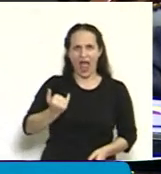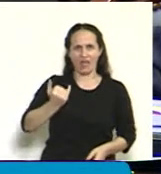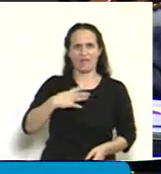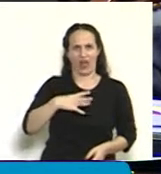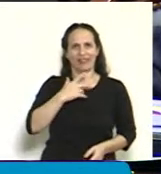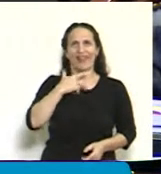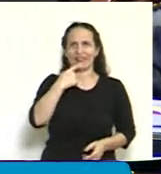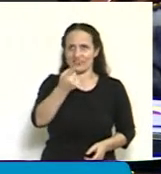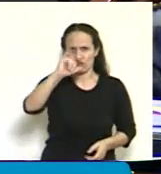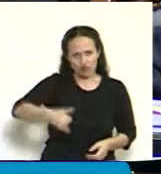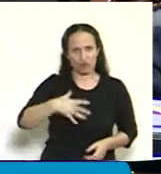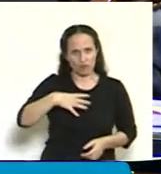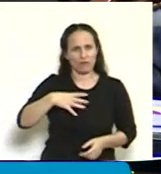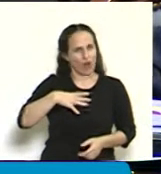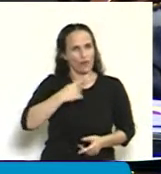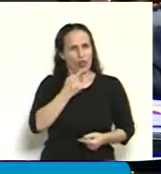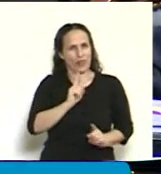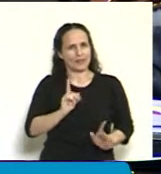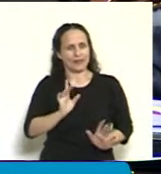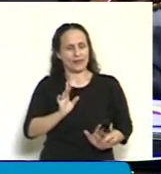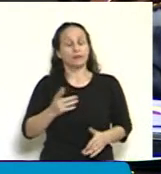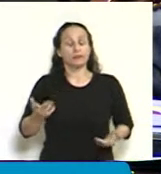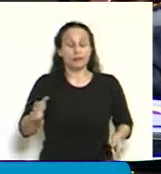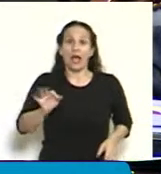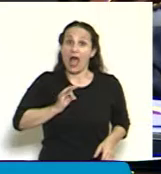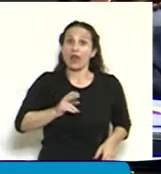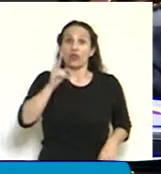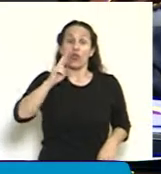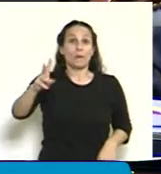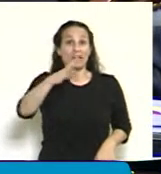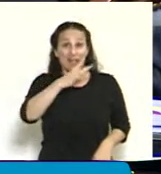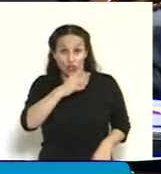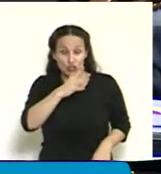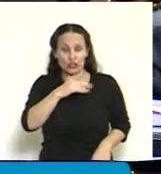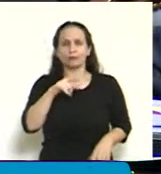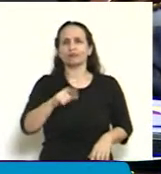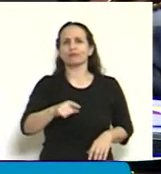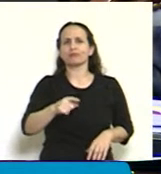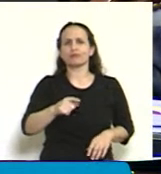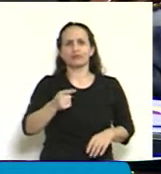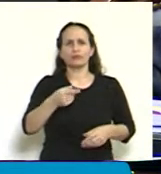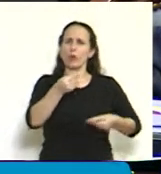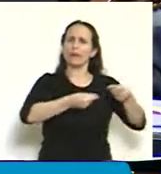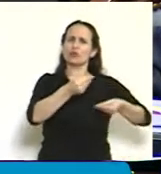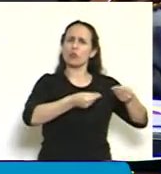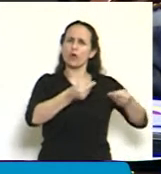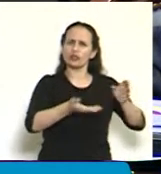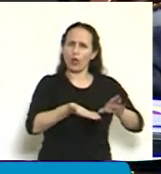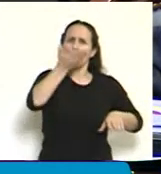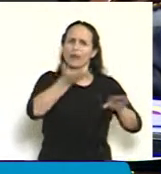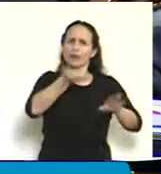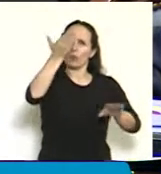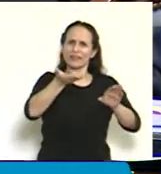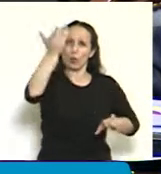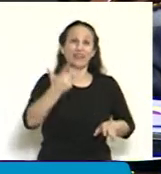Tenemos, en el año 2014, hubo 3 aumentos presupuestarios por vía de